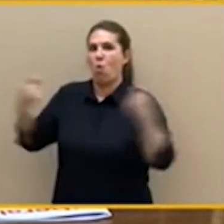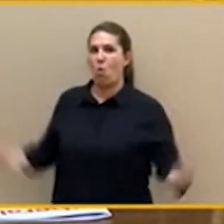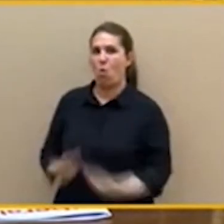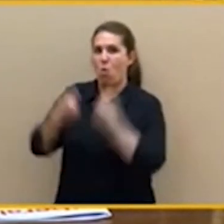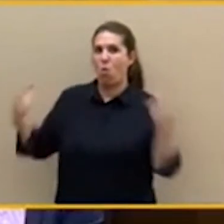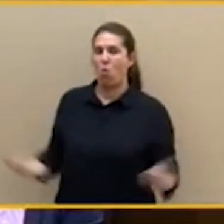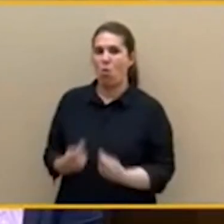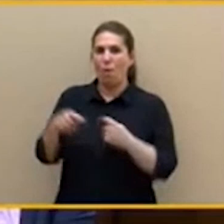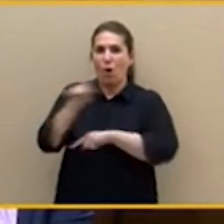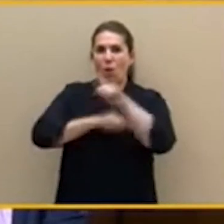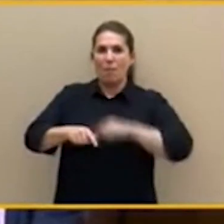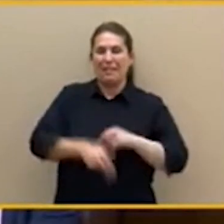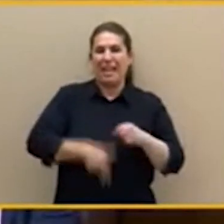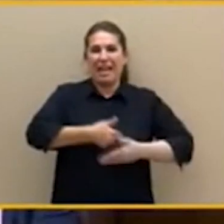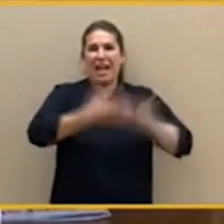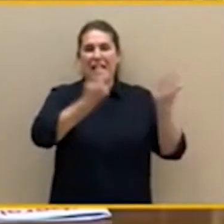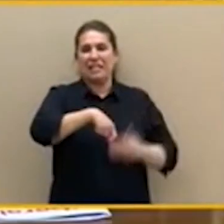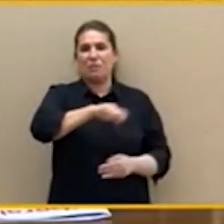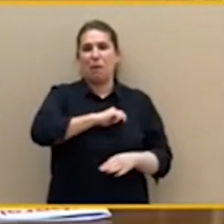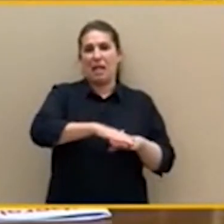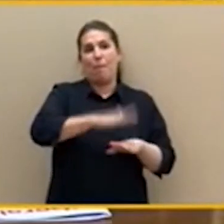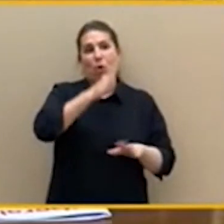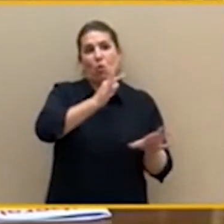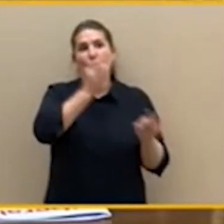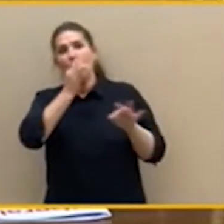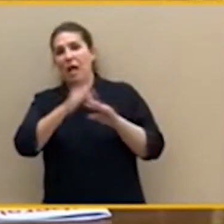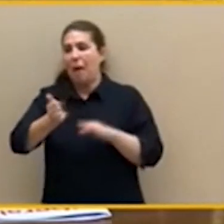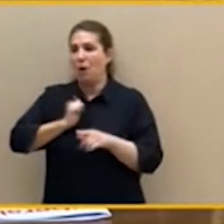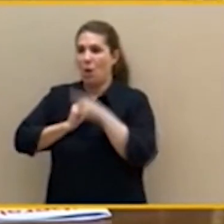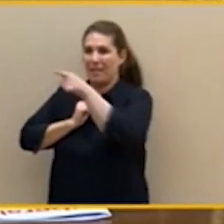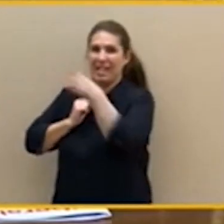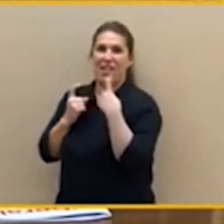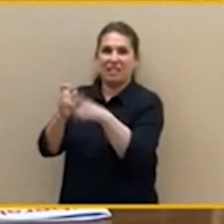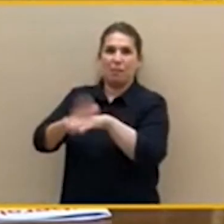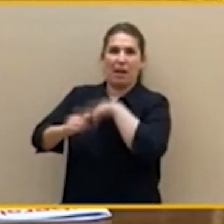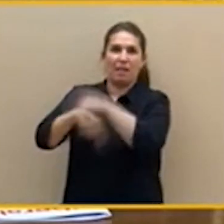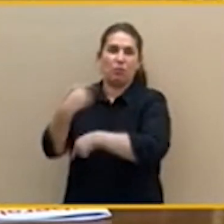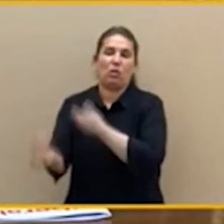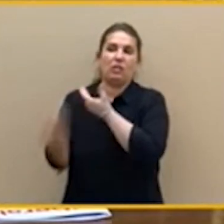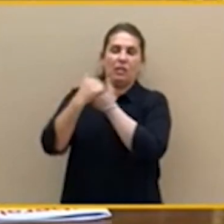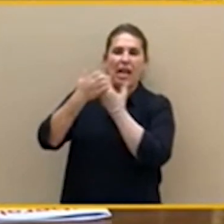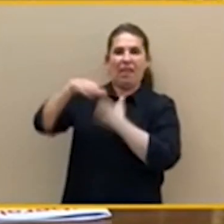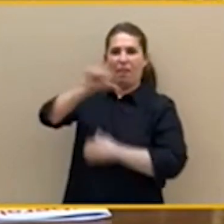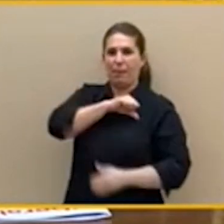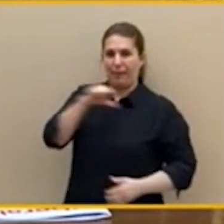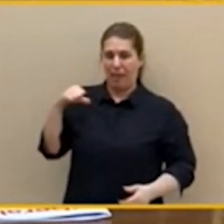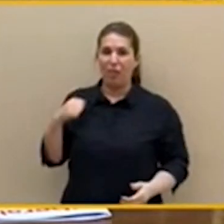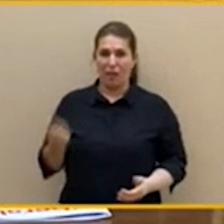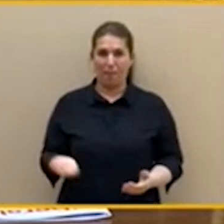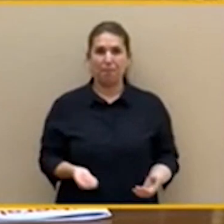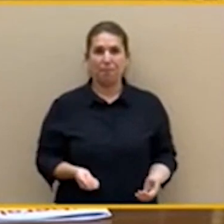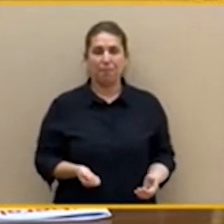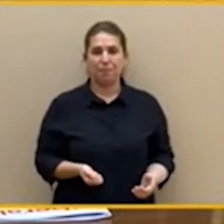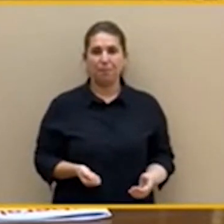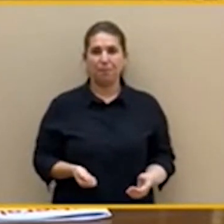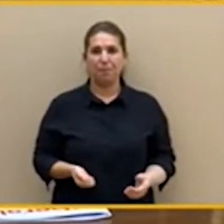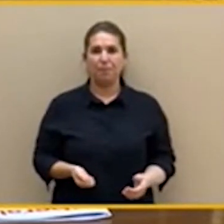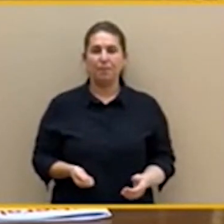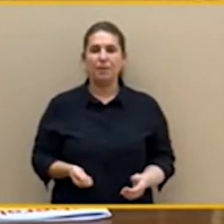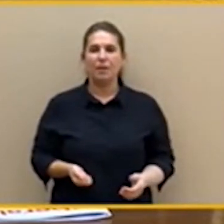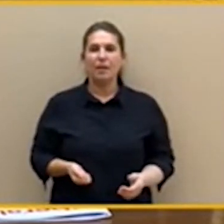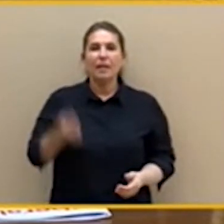para pedir el voto para la independencia. Y además, ¿sabe por qué le van a apoyar los presupuestos generales del Estado?